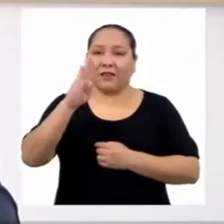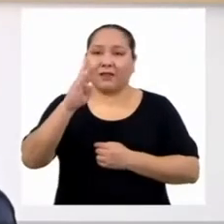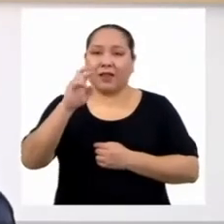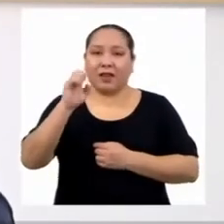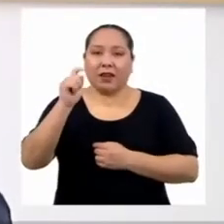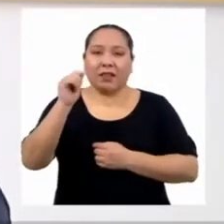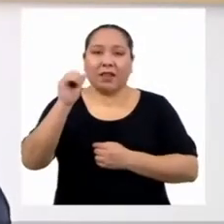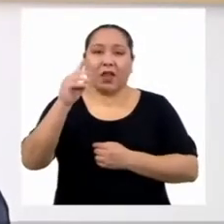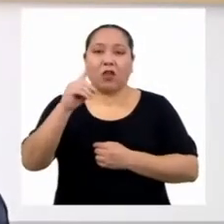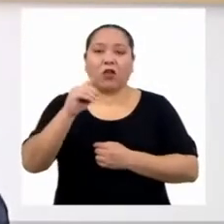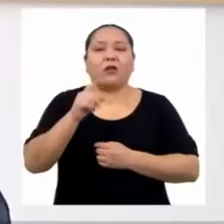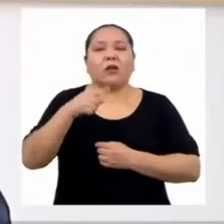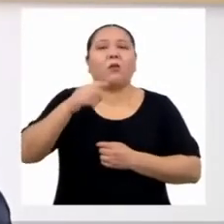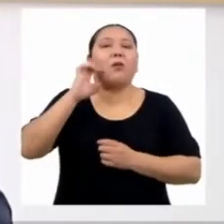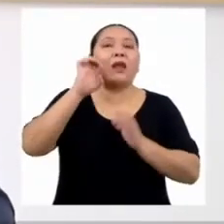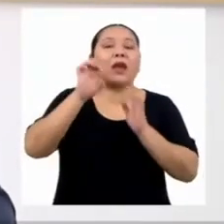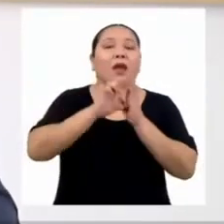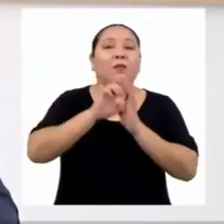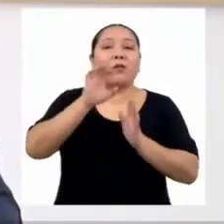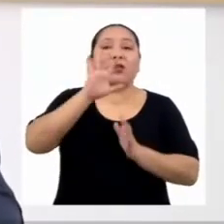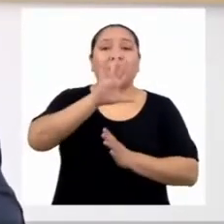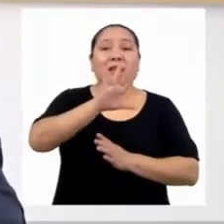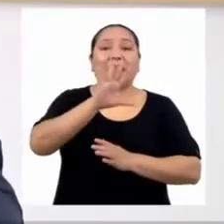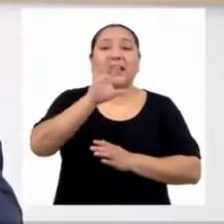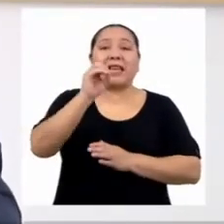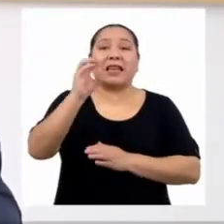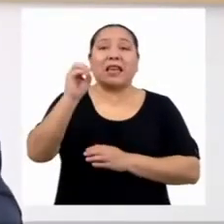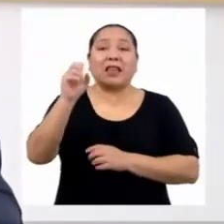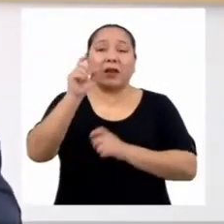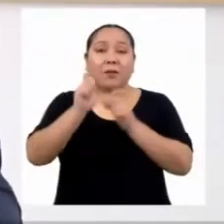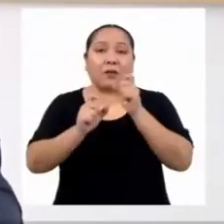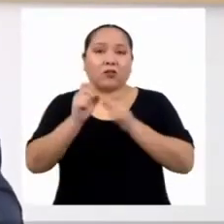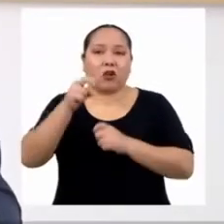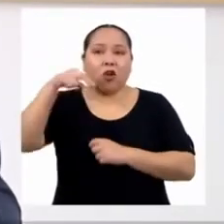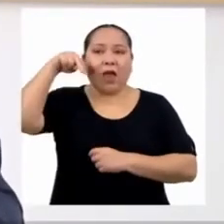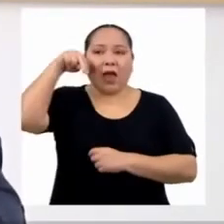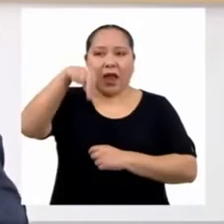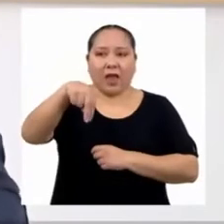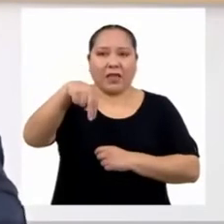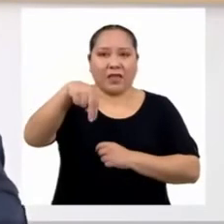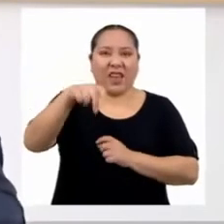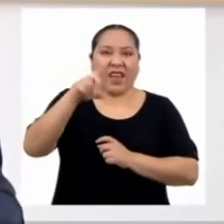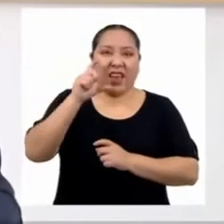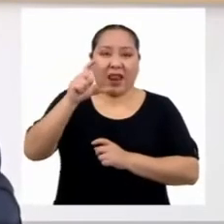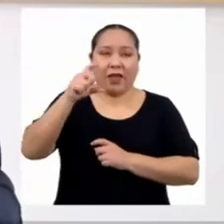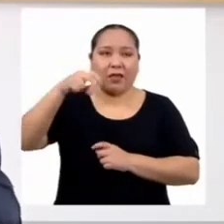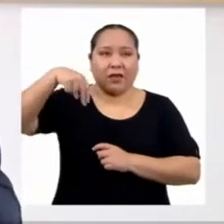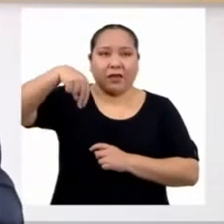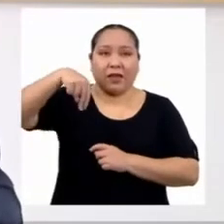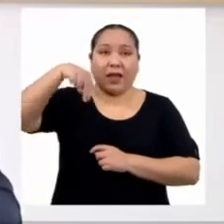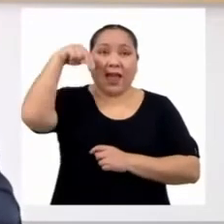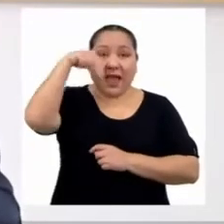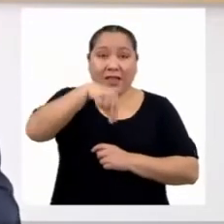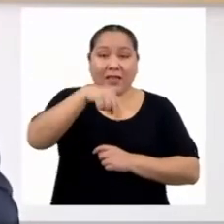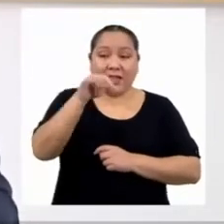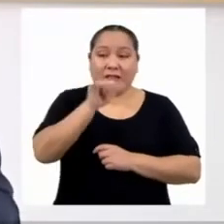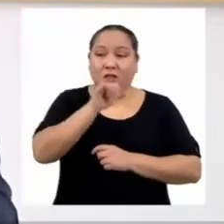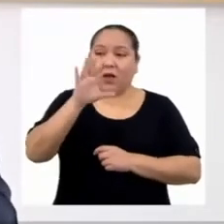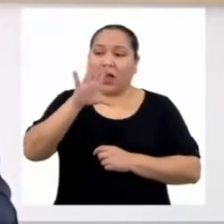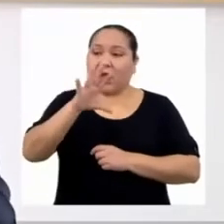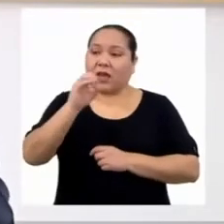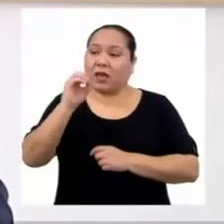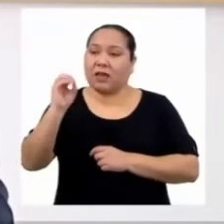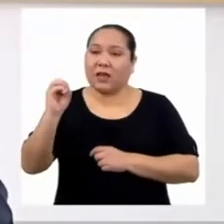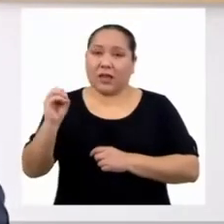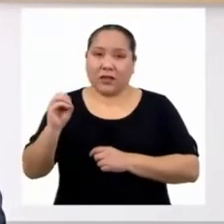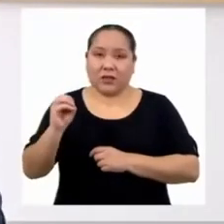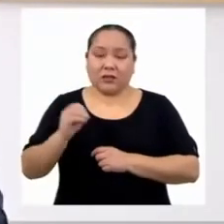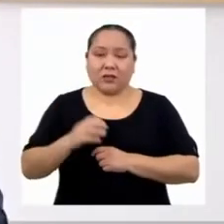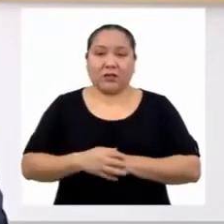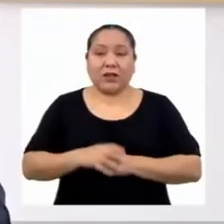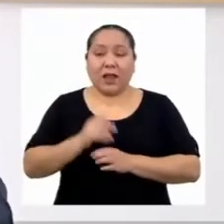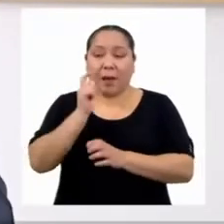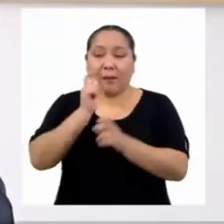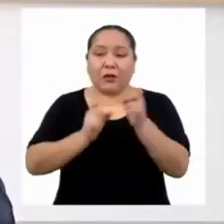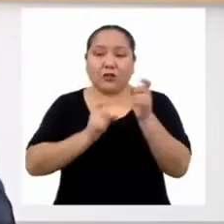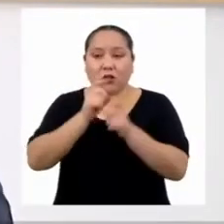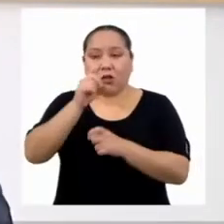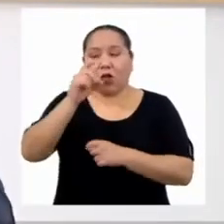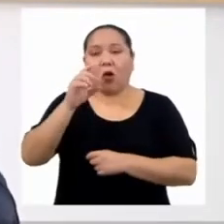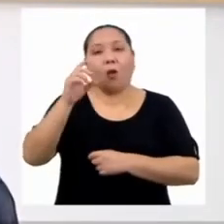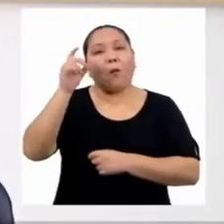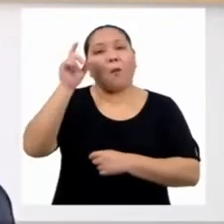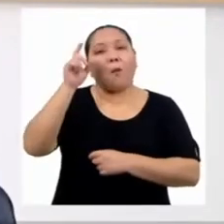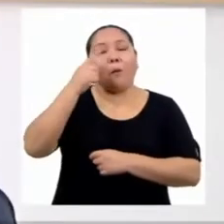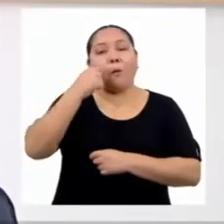que se representan con N mayúscula, N es igual a 500. Y las personas deben ser los chicos y chicas,